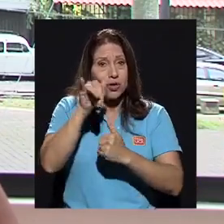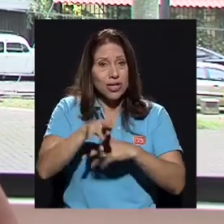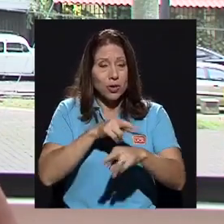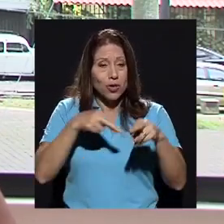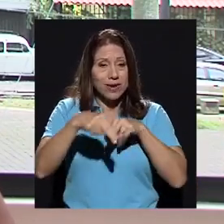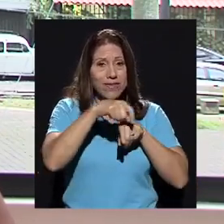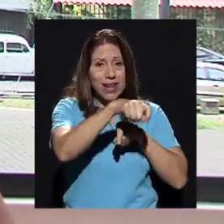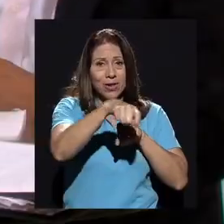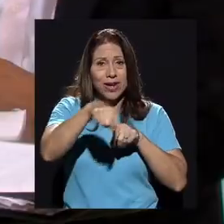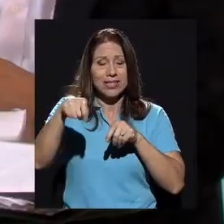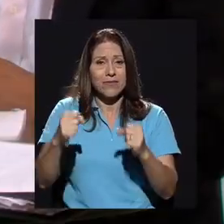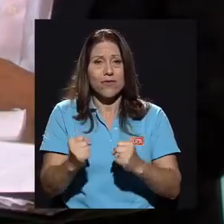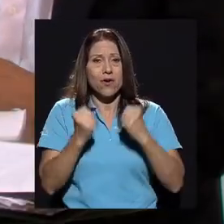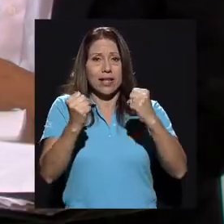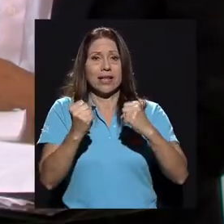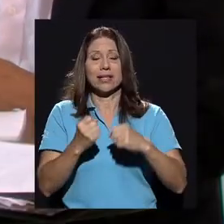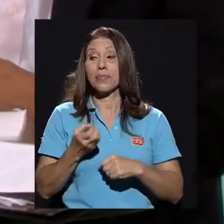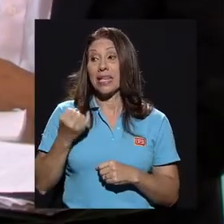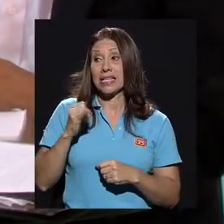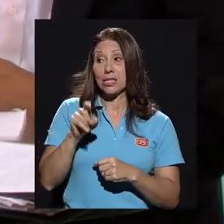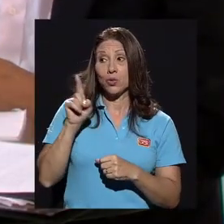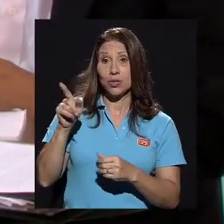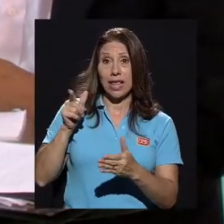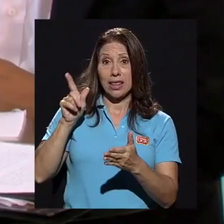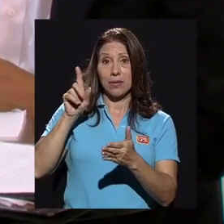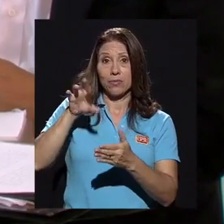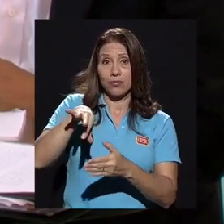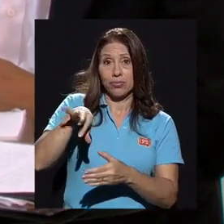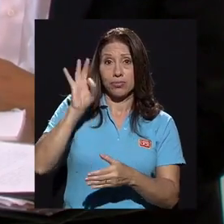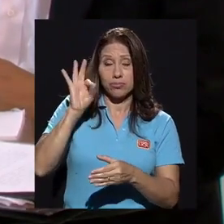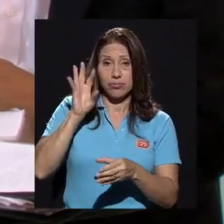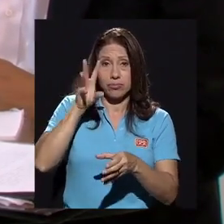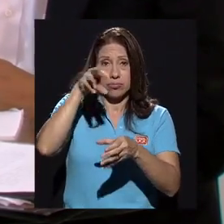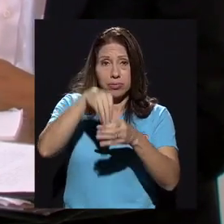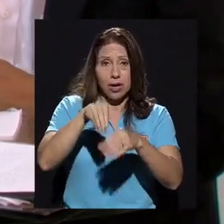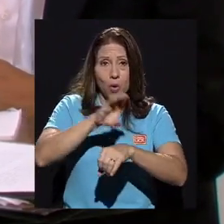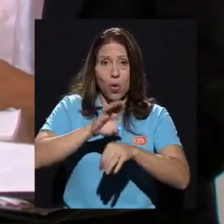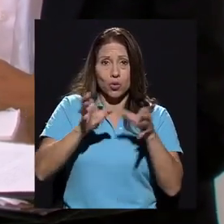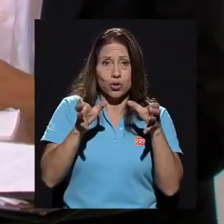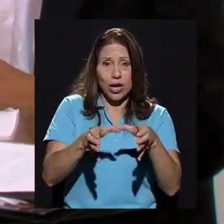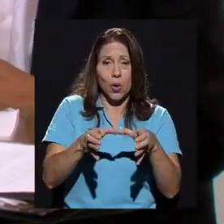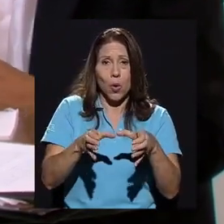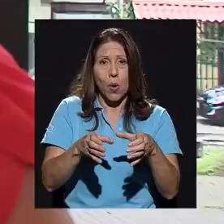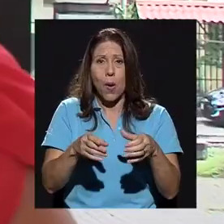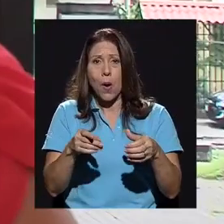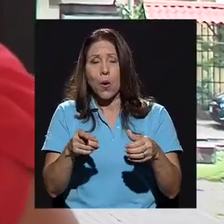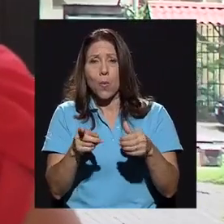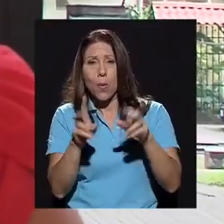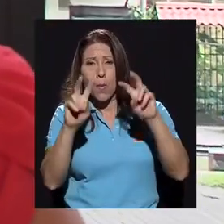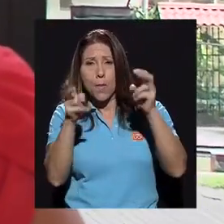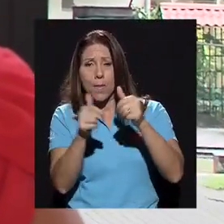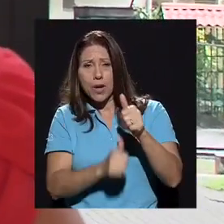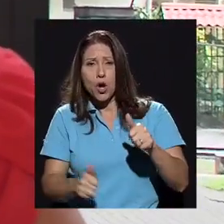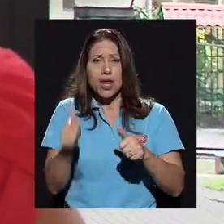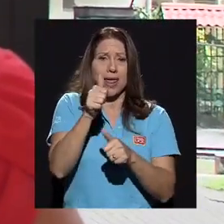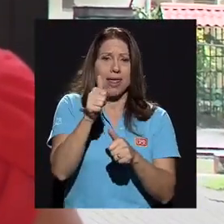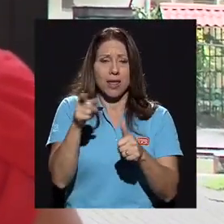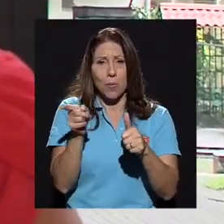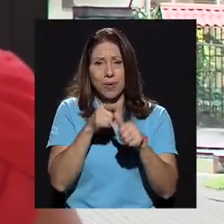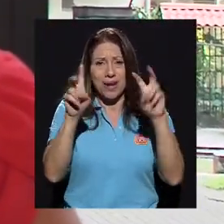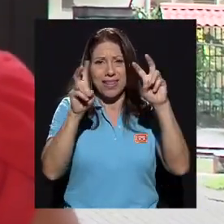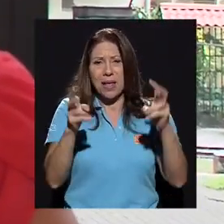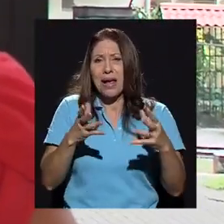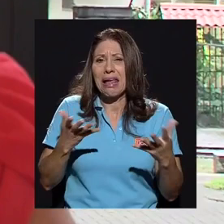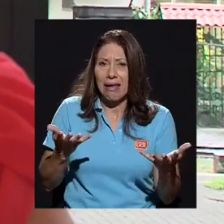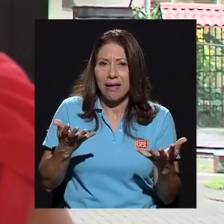se fortalezca. De llegar al Consejo, ¿qué sería para usted una prioridad o el primer tema a atender? Presupuesto, ¿verdad?